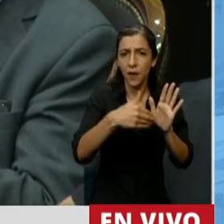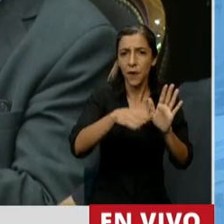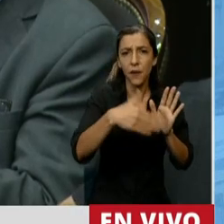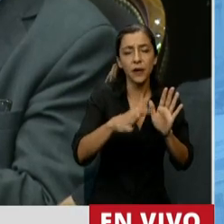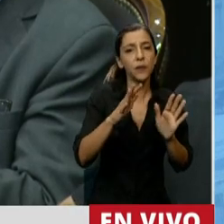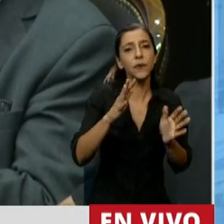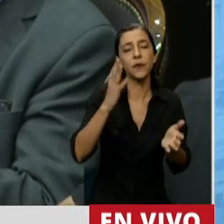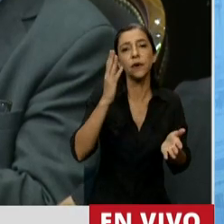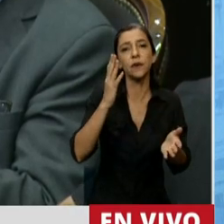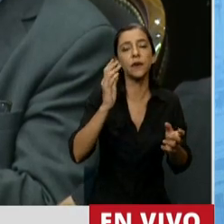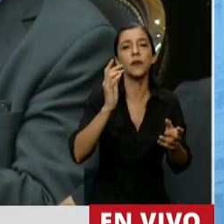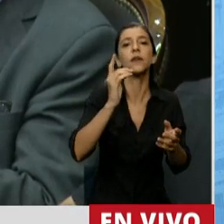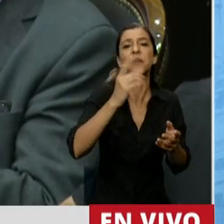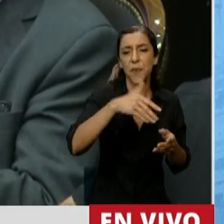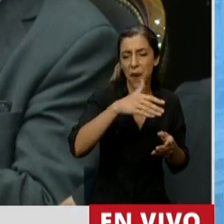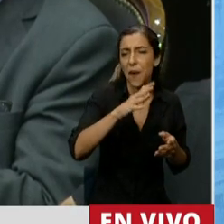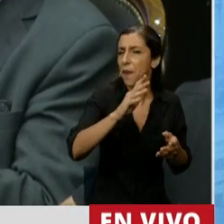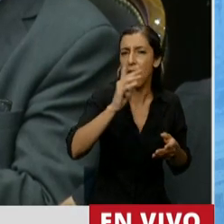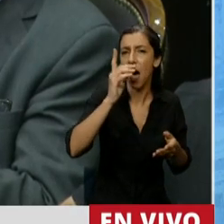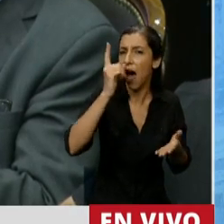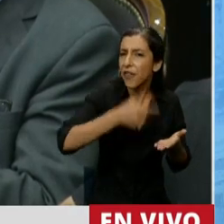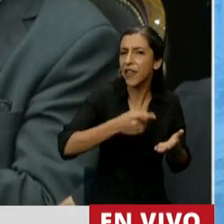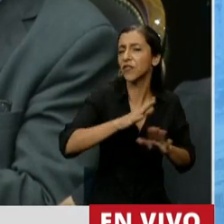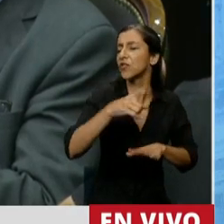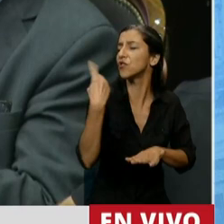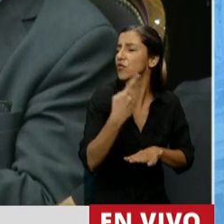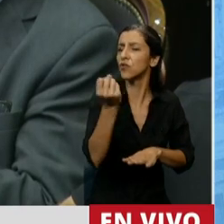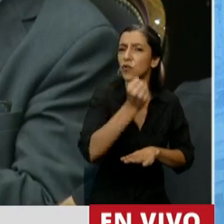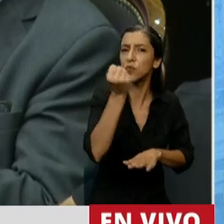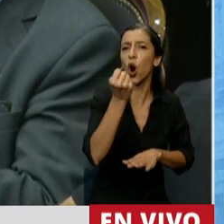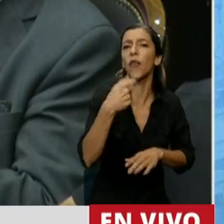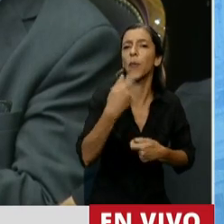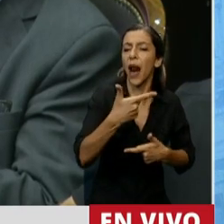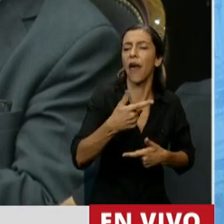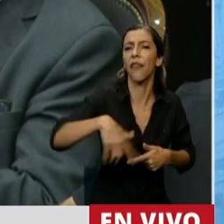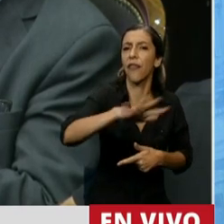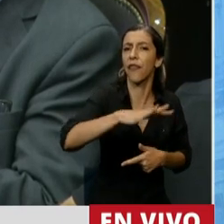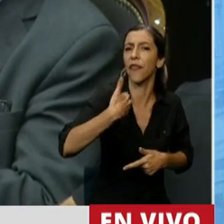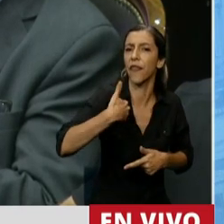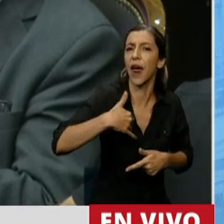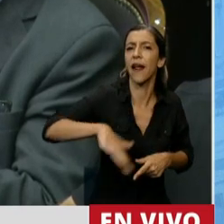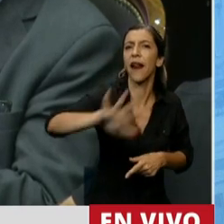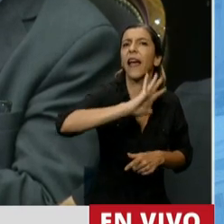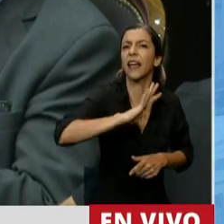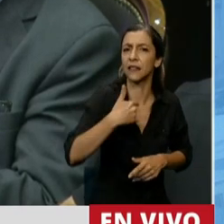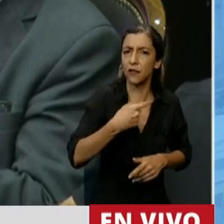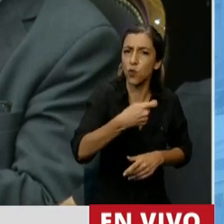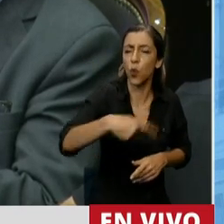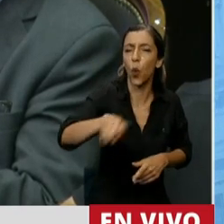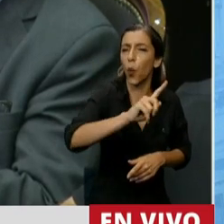para los argentinos y muy buena para los jubilados. Y si quieren, no me den la razón,